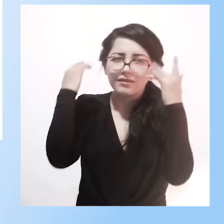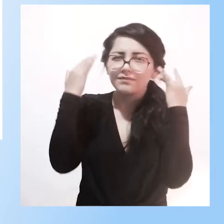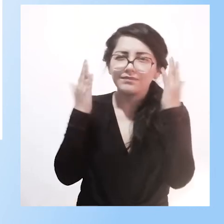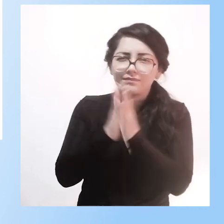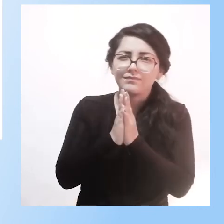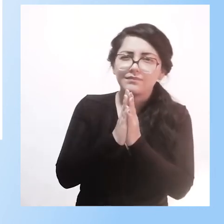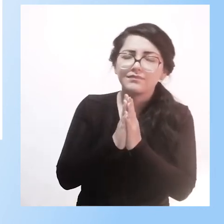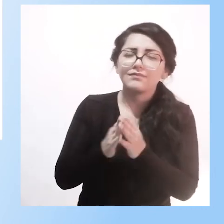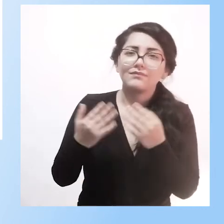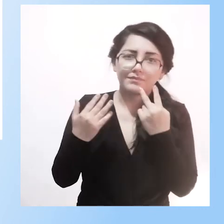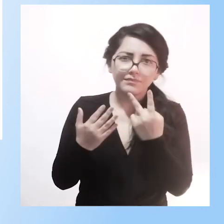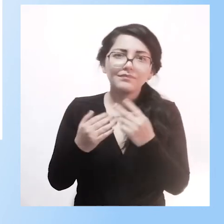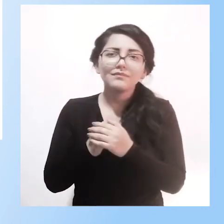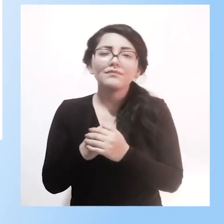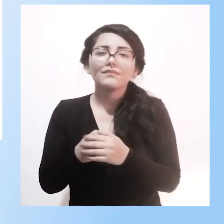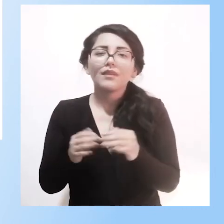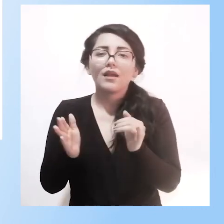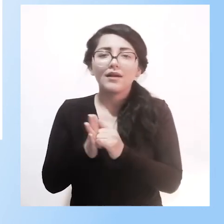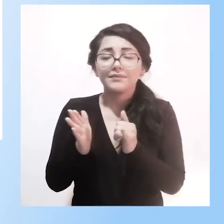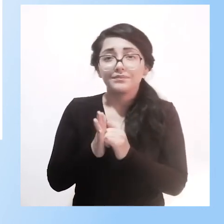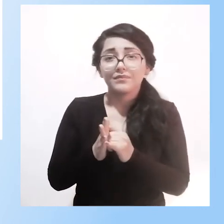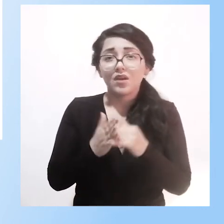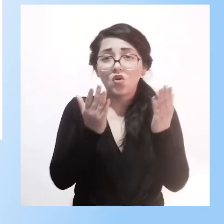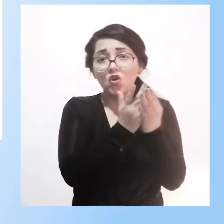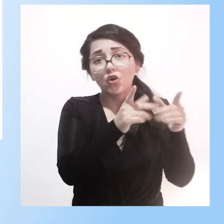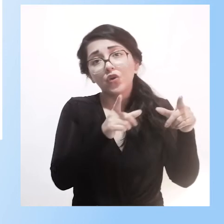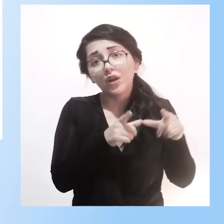que la escuela cuando se